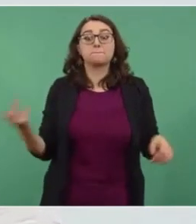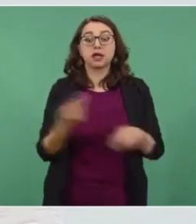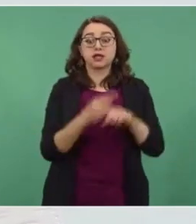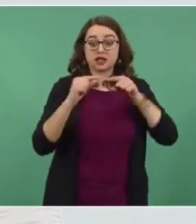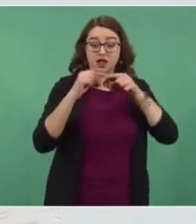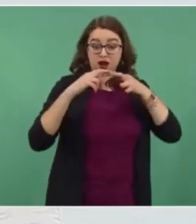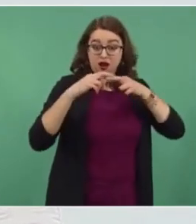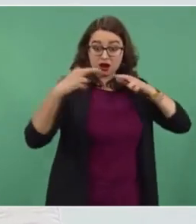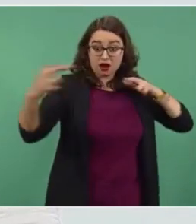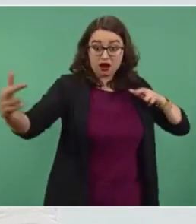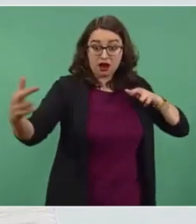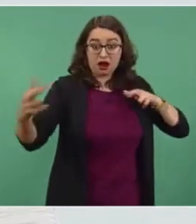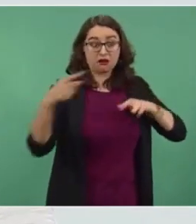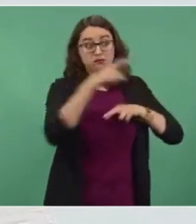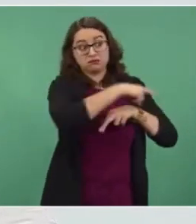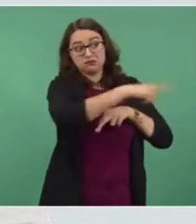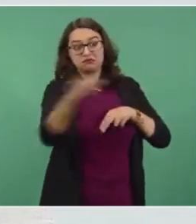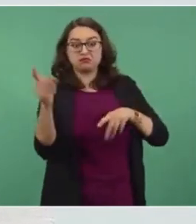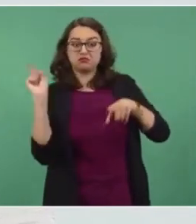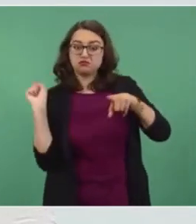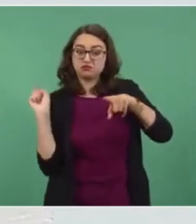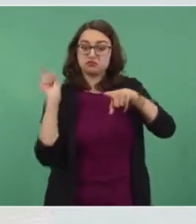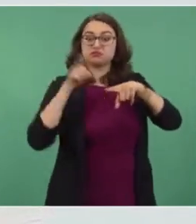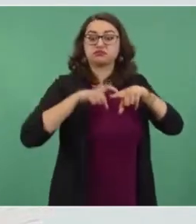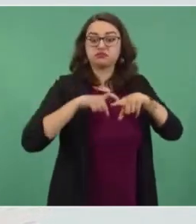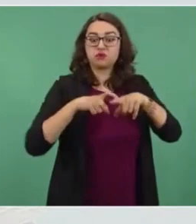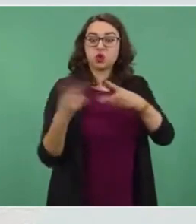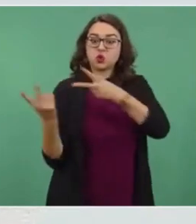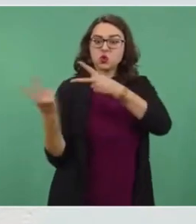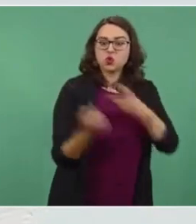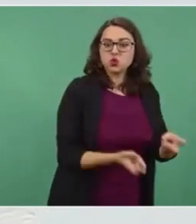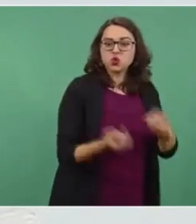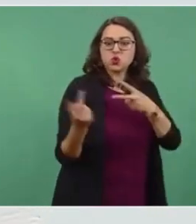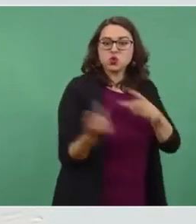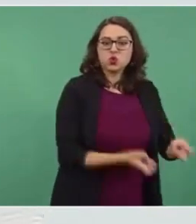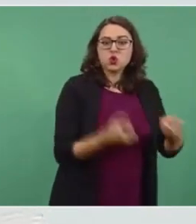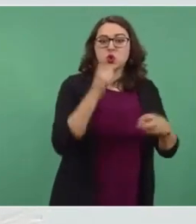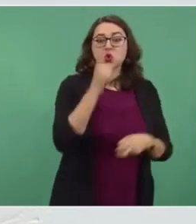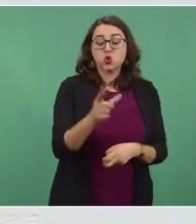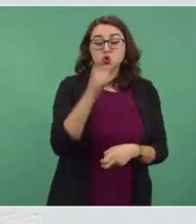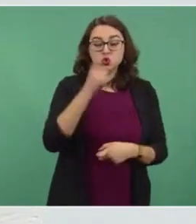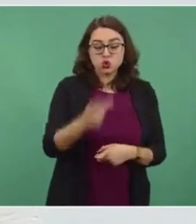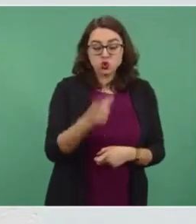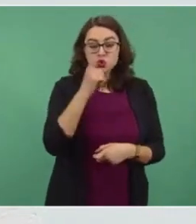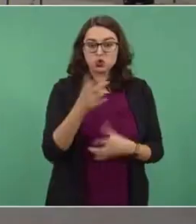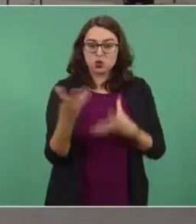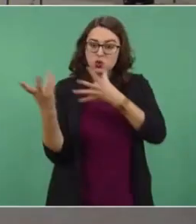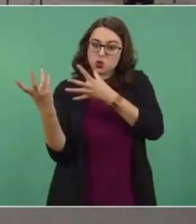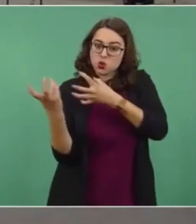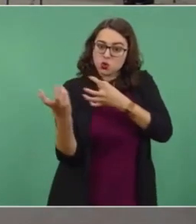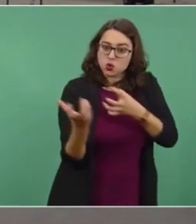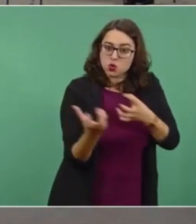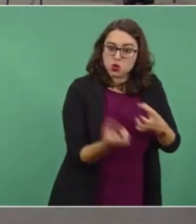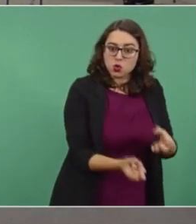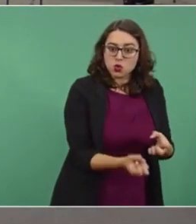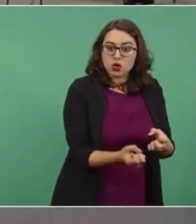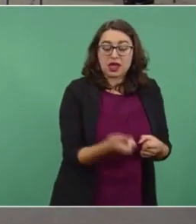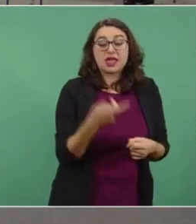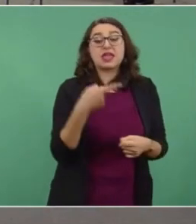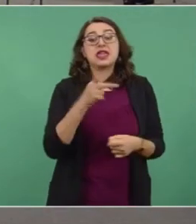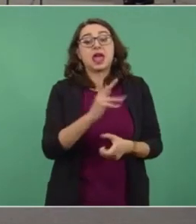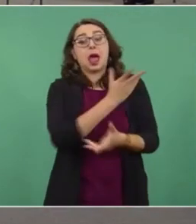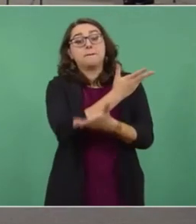pérdida de confiabilidad en el sistema. Y aparte, captan incentivos de la